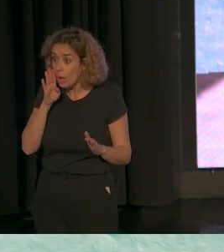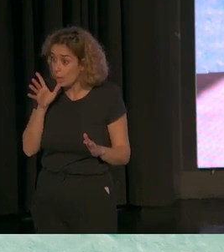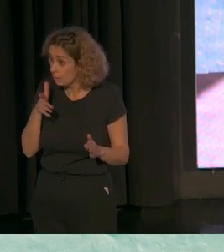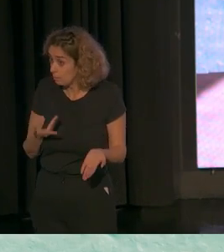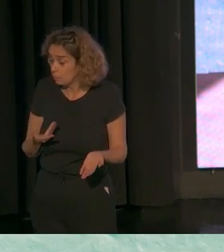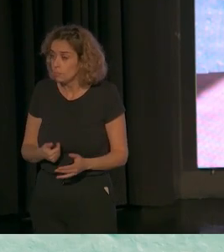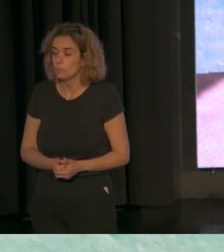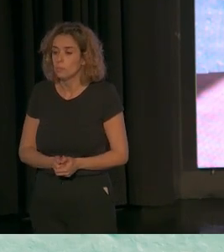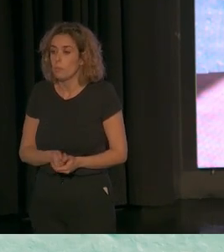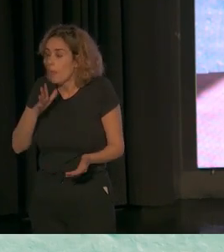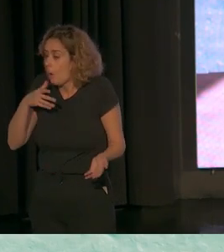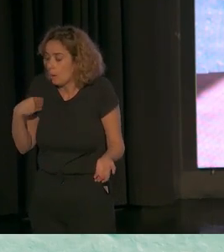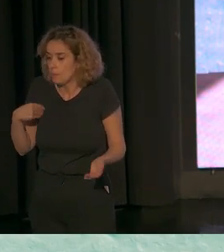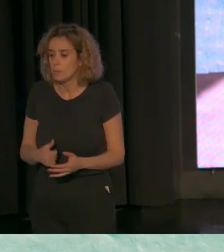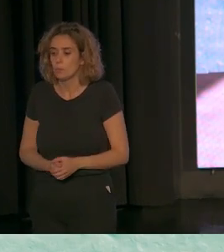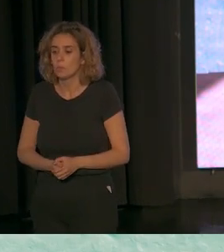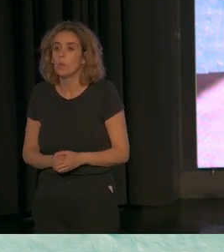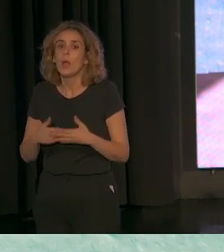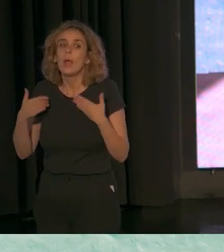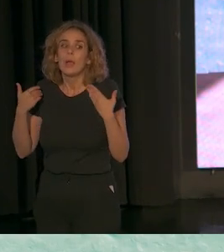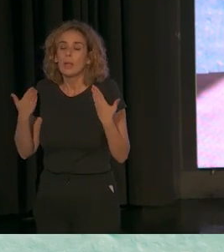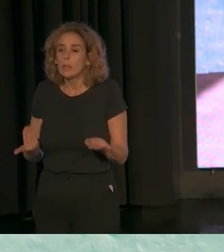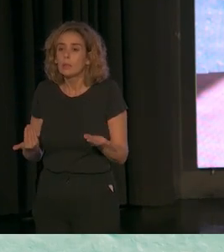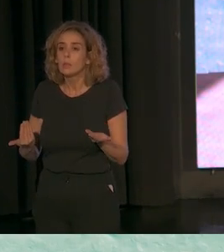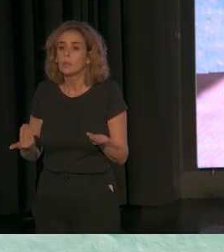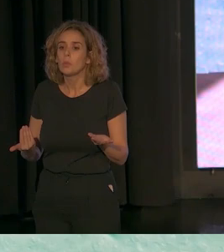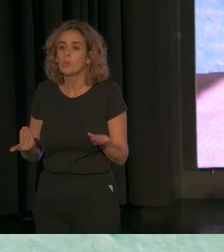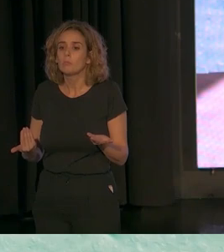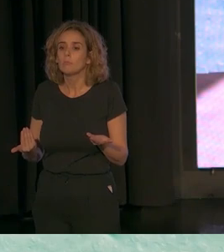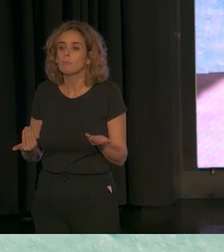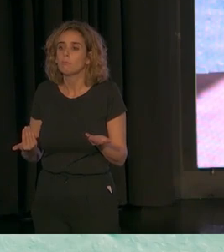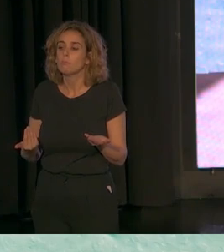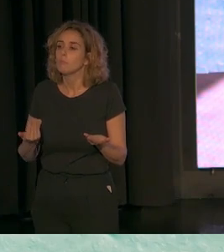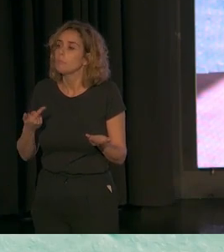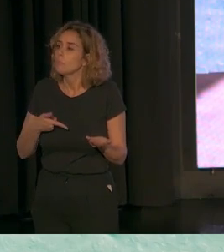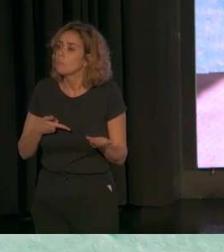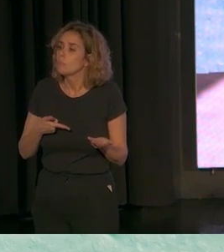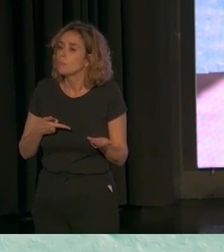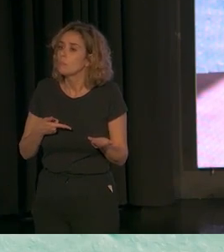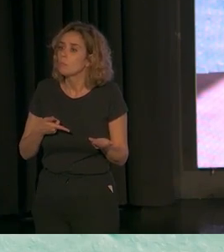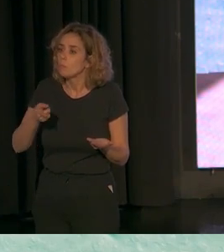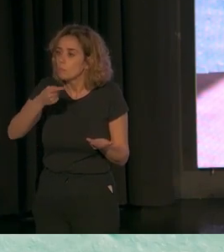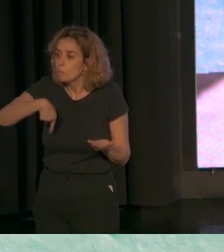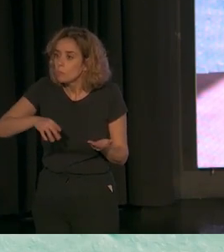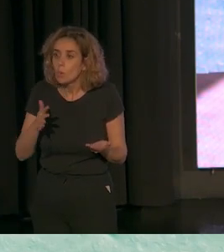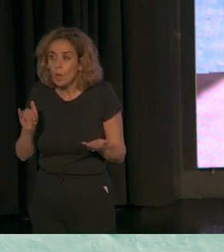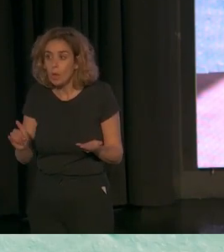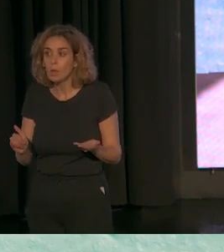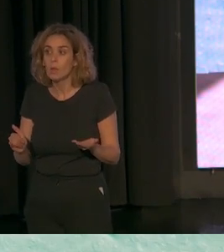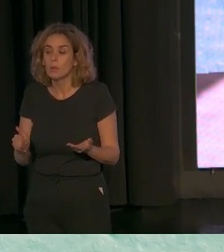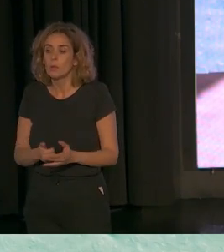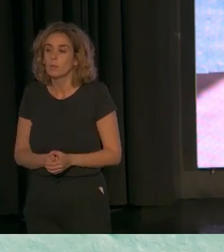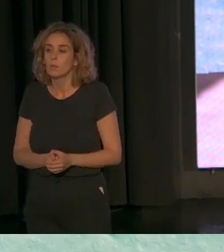mismo Bea. Por lo tanto, lo que tendremos, y de lo que estoy